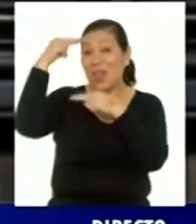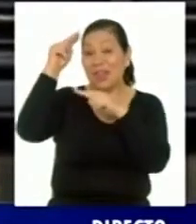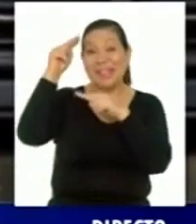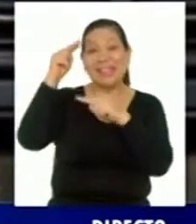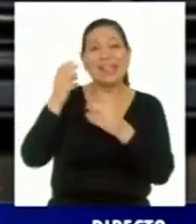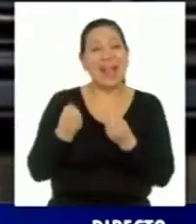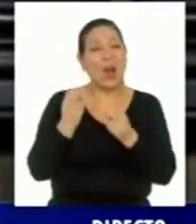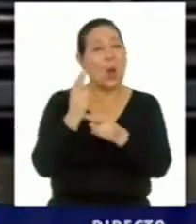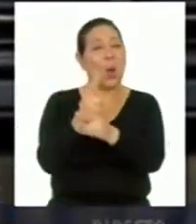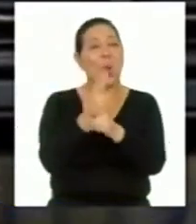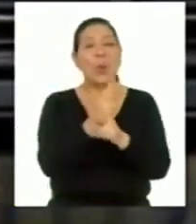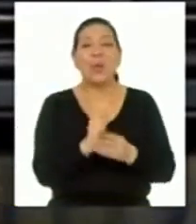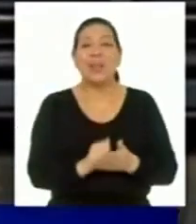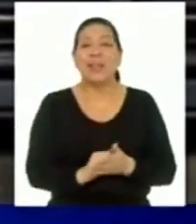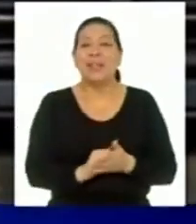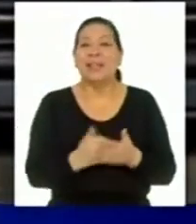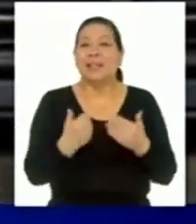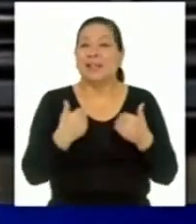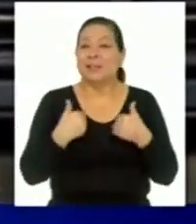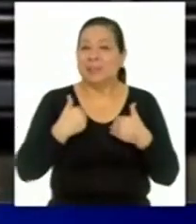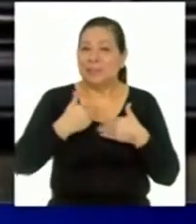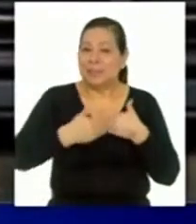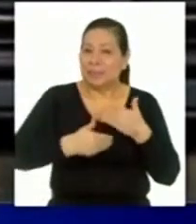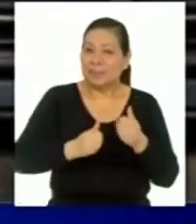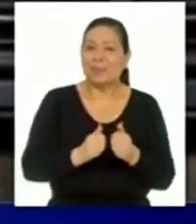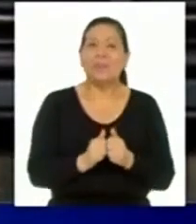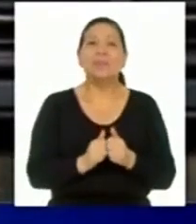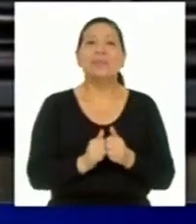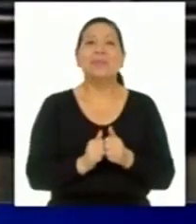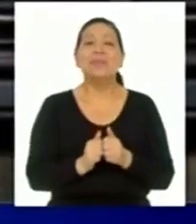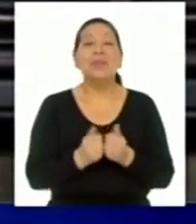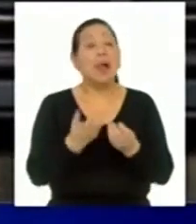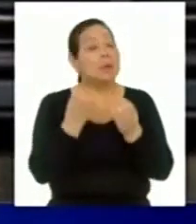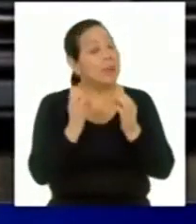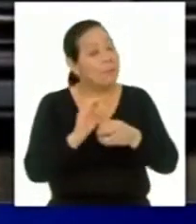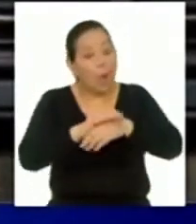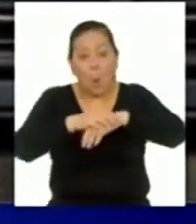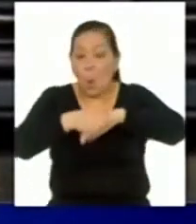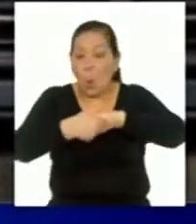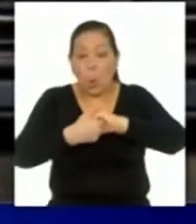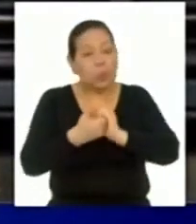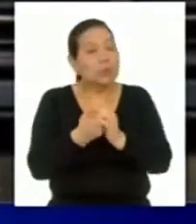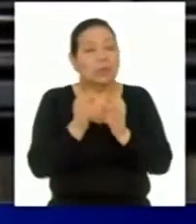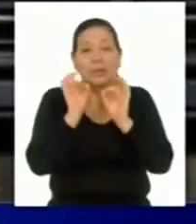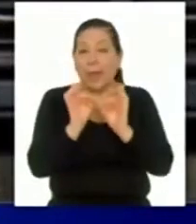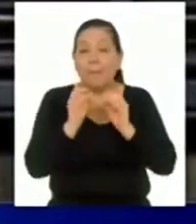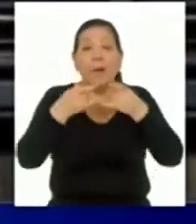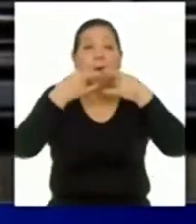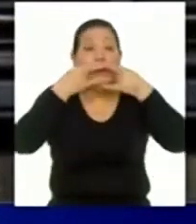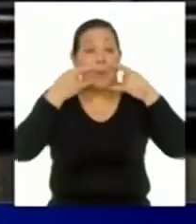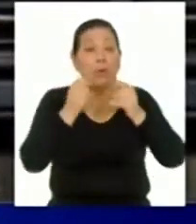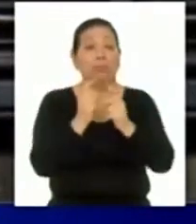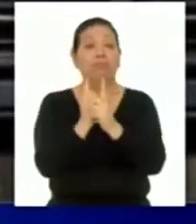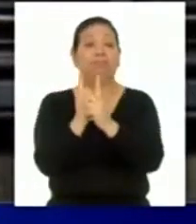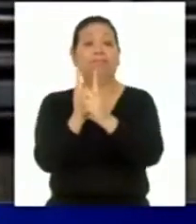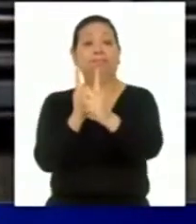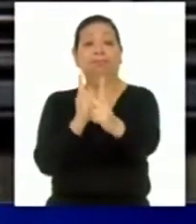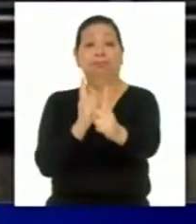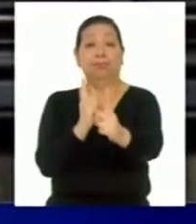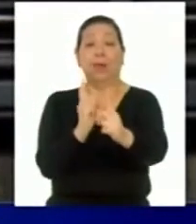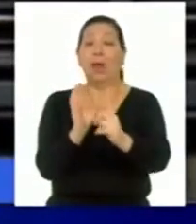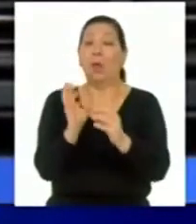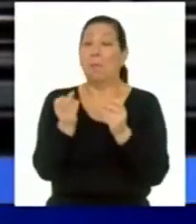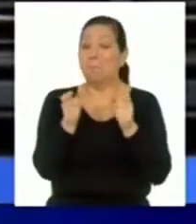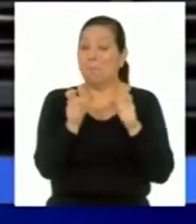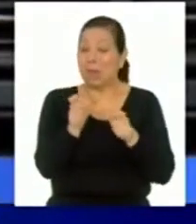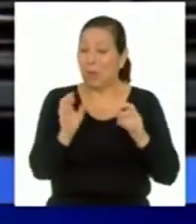insistir en el cuidado que debemos seguir teniendo de lavado de manos, de uso de mascarillas, de distanciamiento físico, evitar